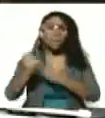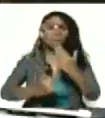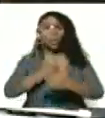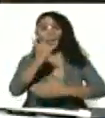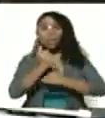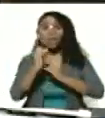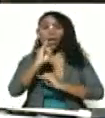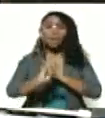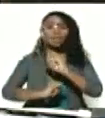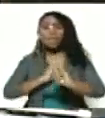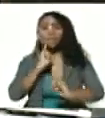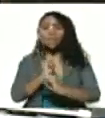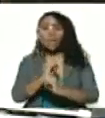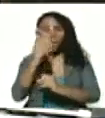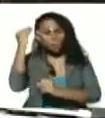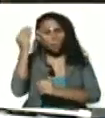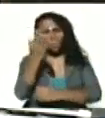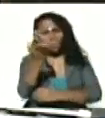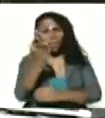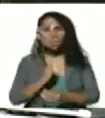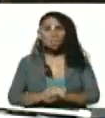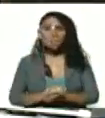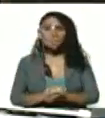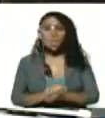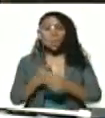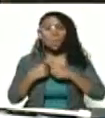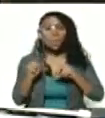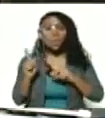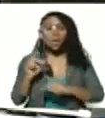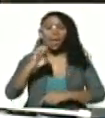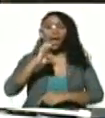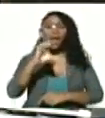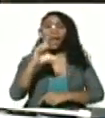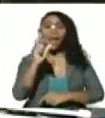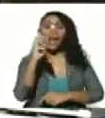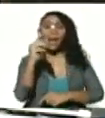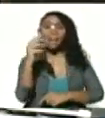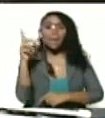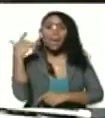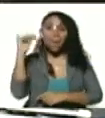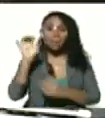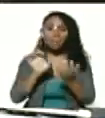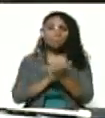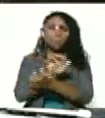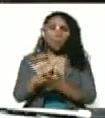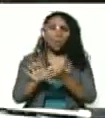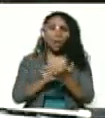internacional. Piénsenlo ustedes. Pero la ELAM tiene problemas.